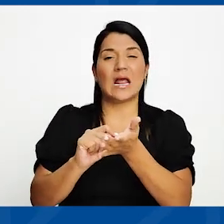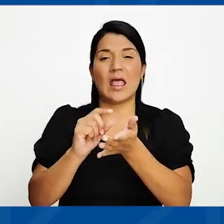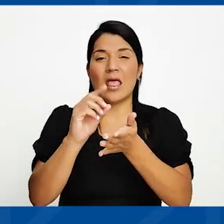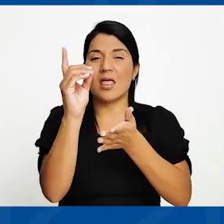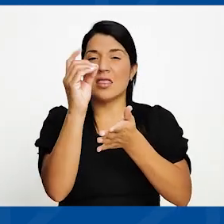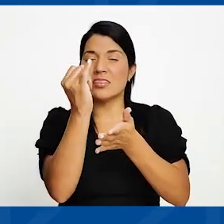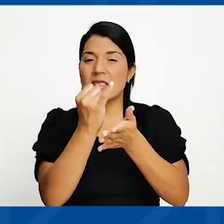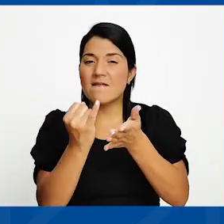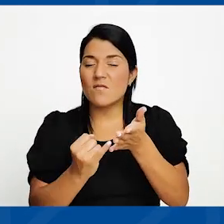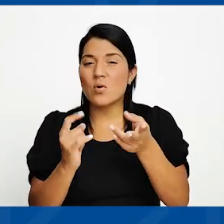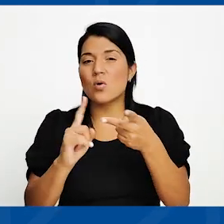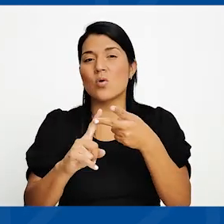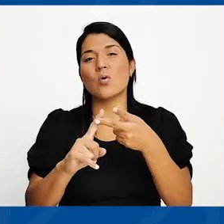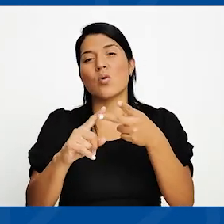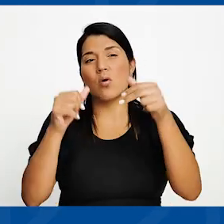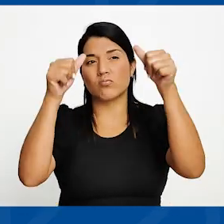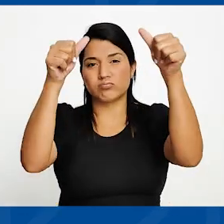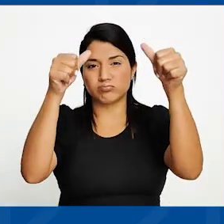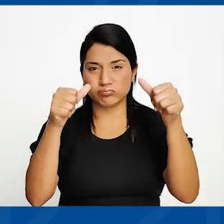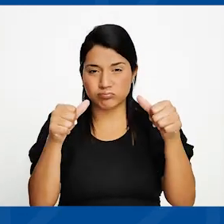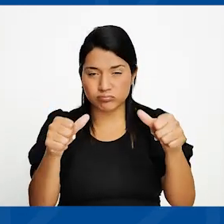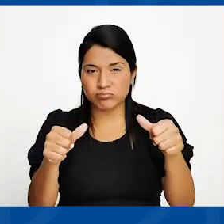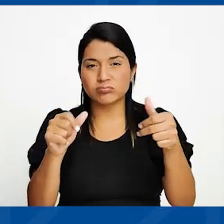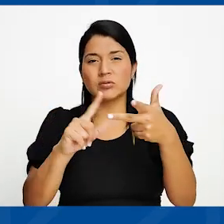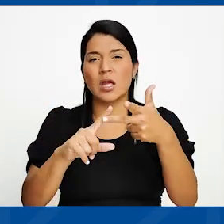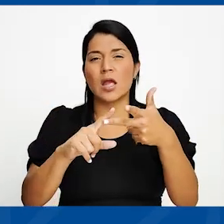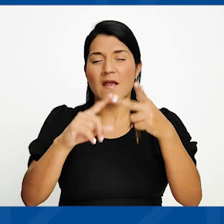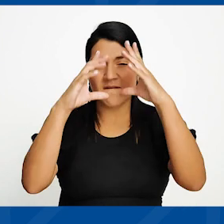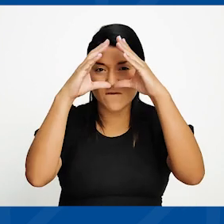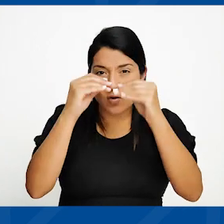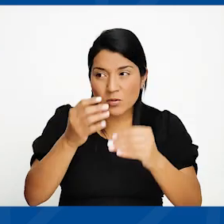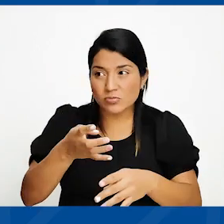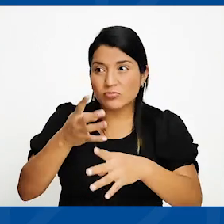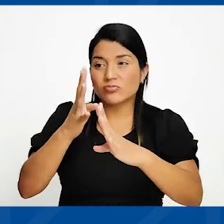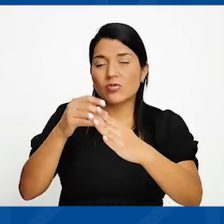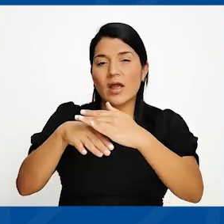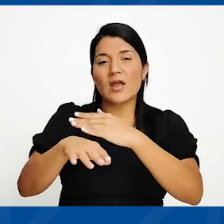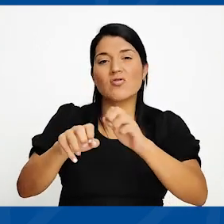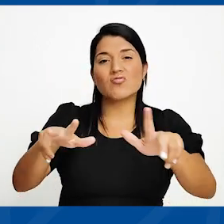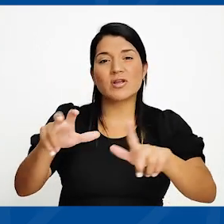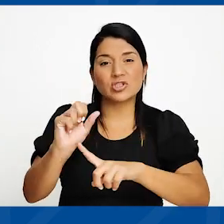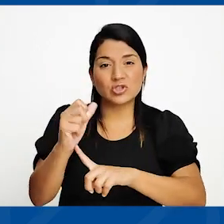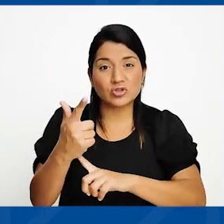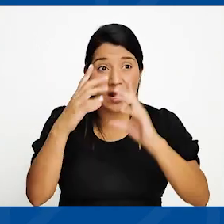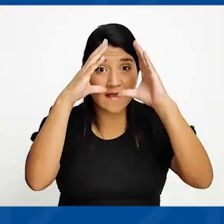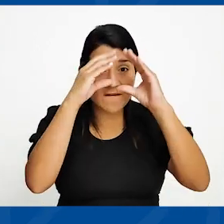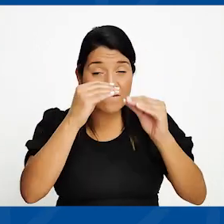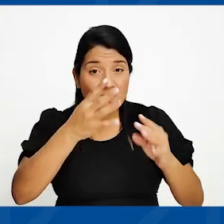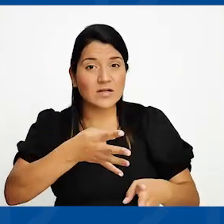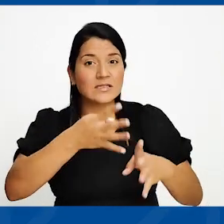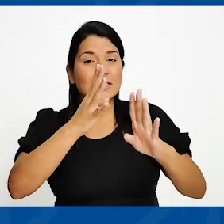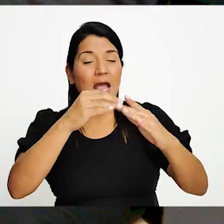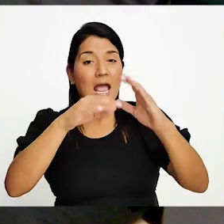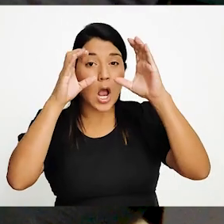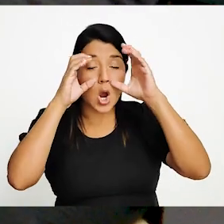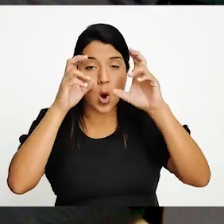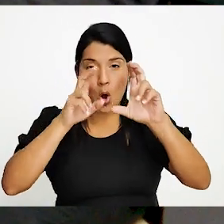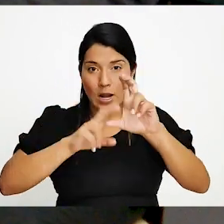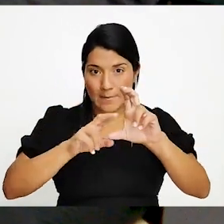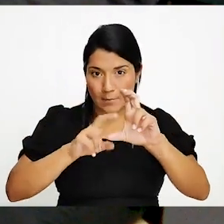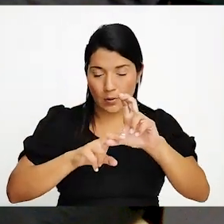los banners, el material que se publica en redes sociales, el material que se publica en el boletín de Colipro.